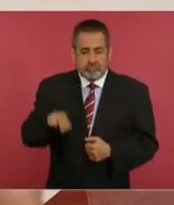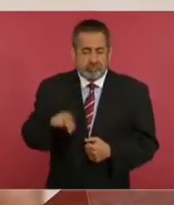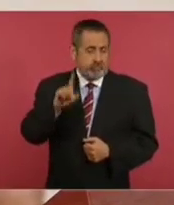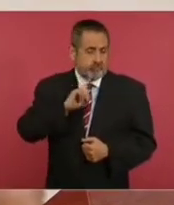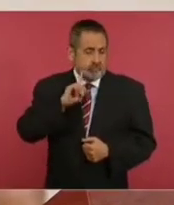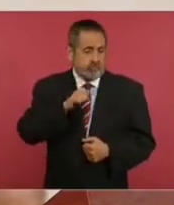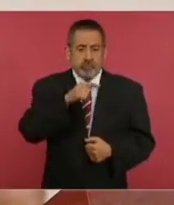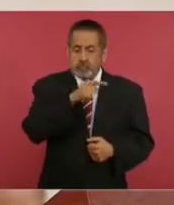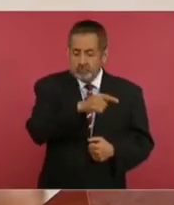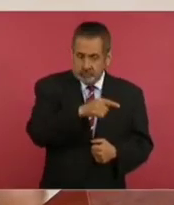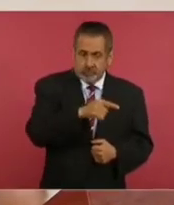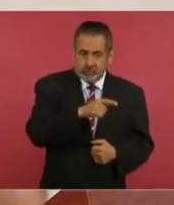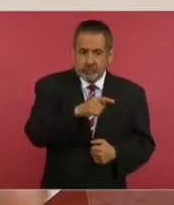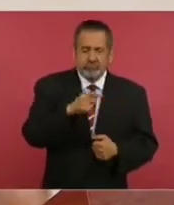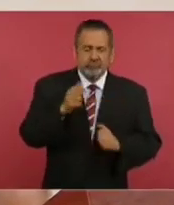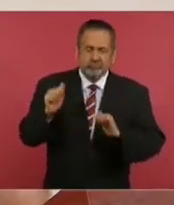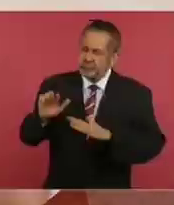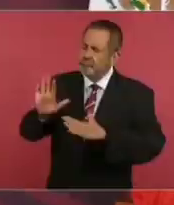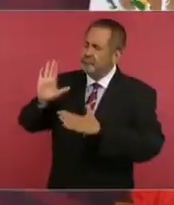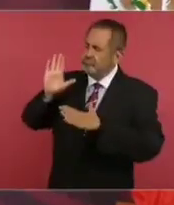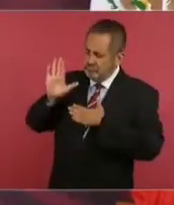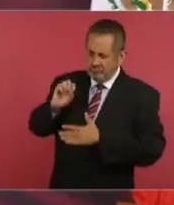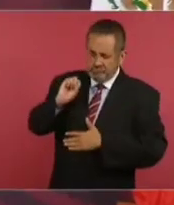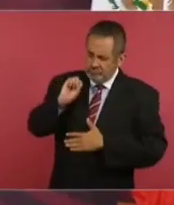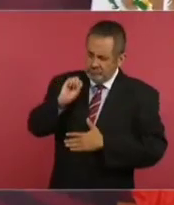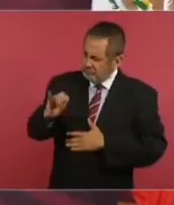Corte se comprometa